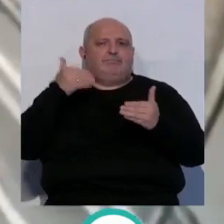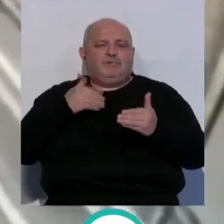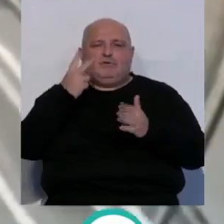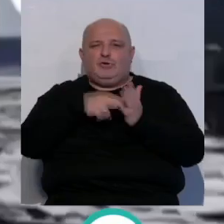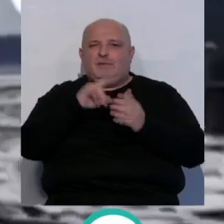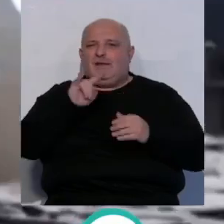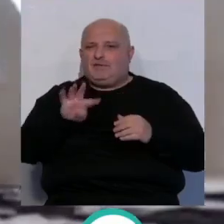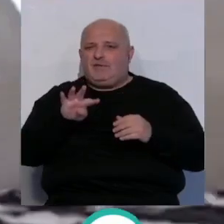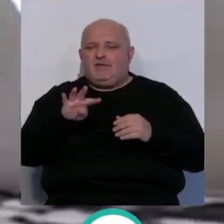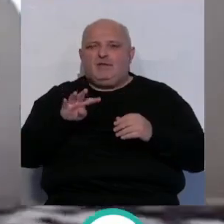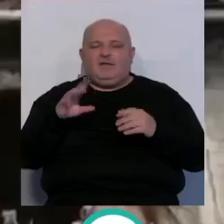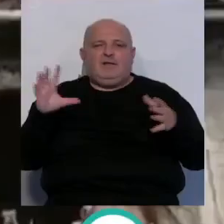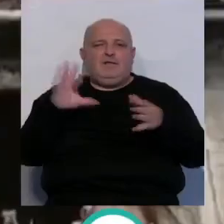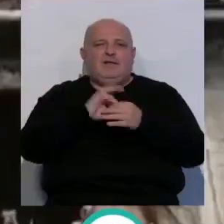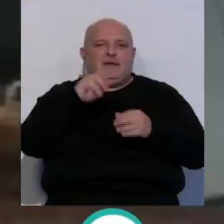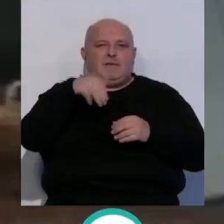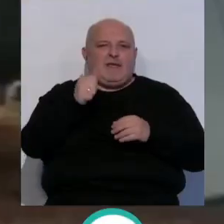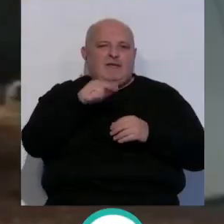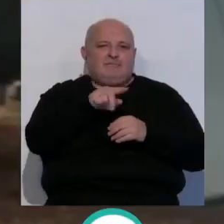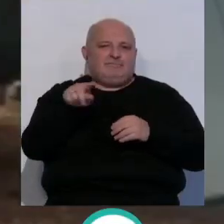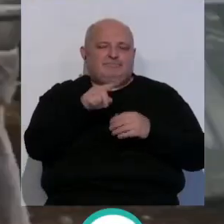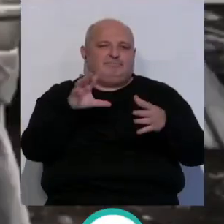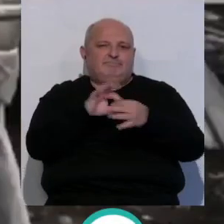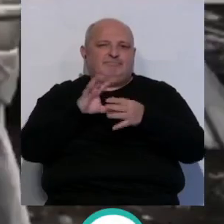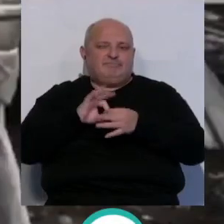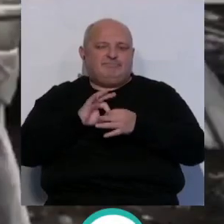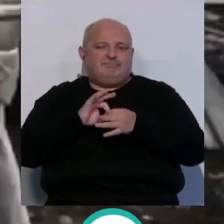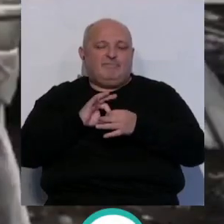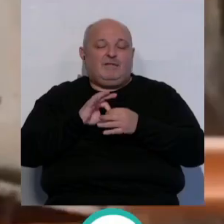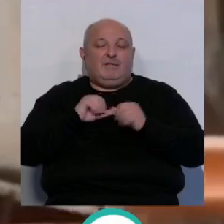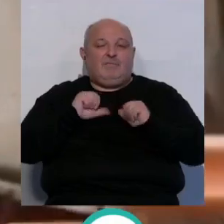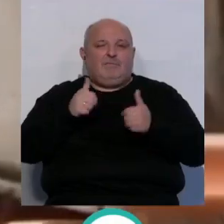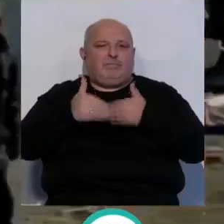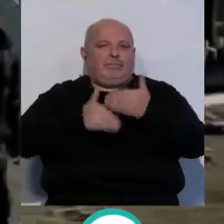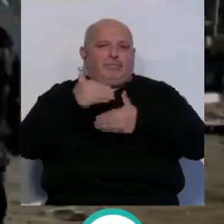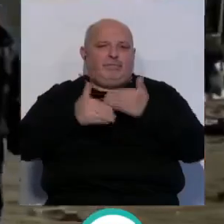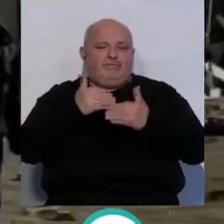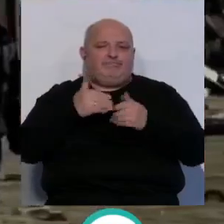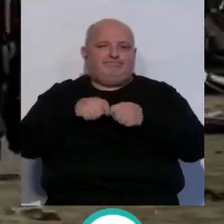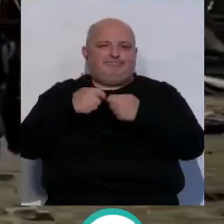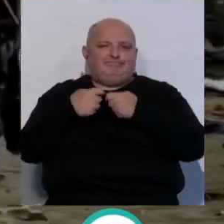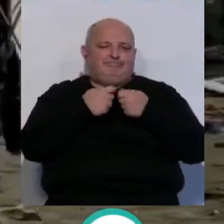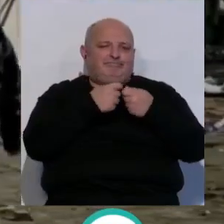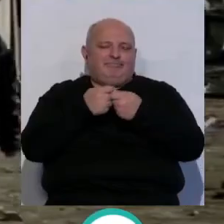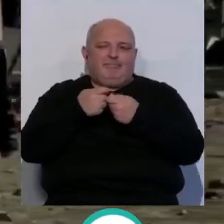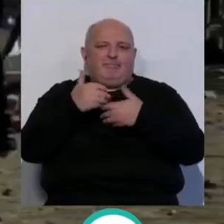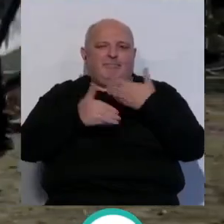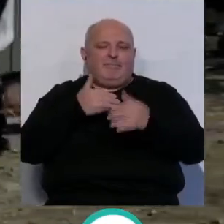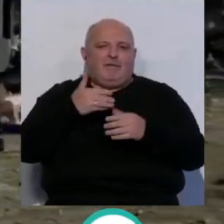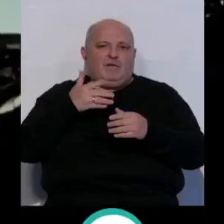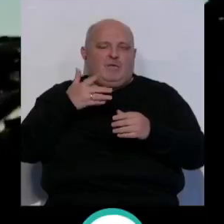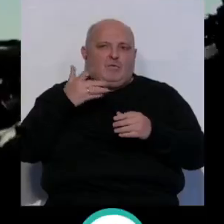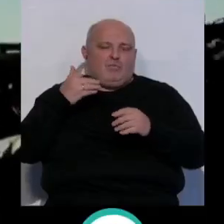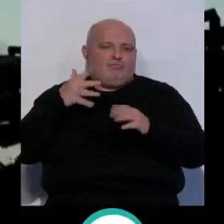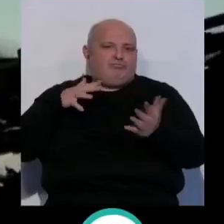2014, con la anexión de Crimea y el asalto a la región de Donbass, pero que entró en una fase completamente diferente, con la agresión a